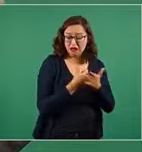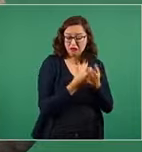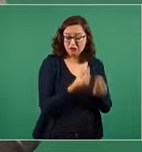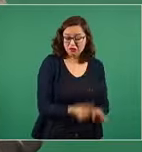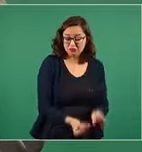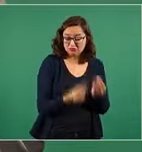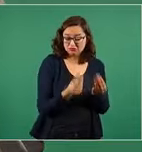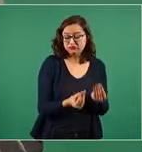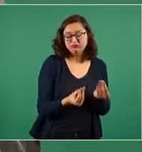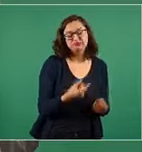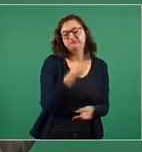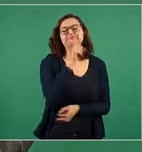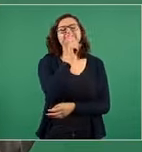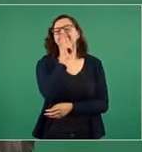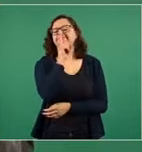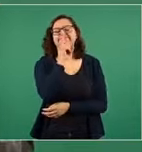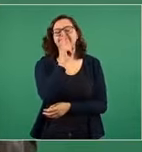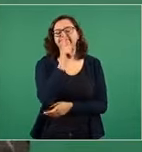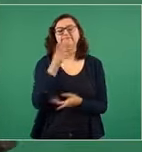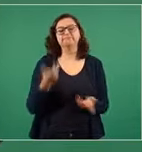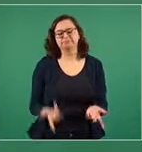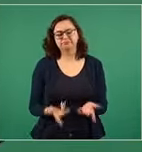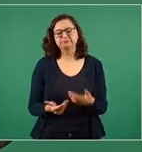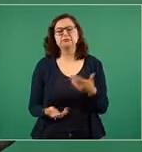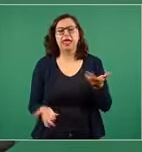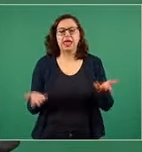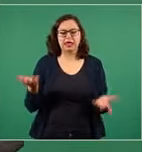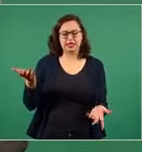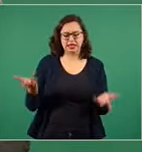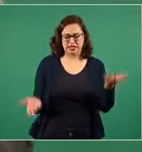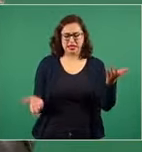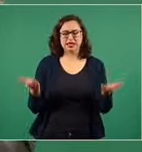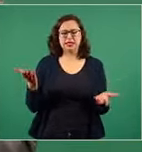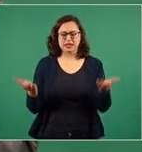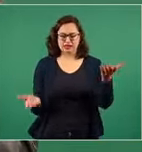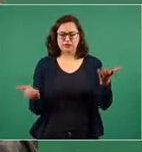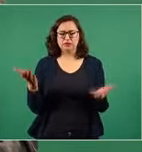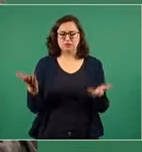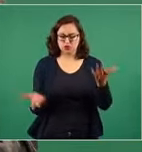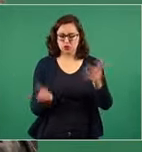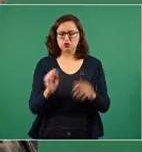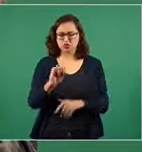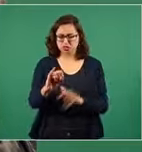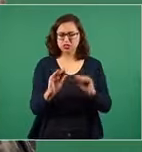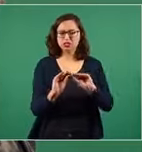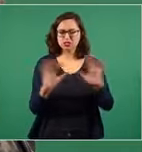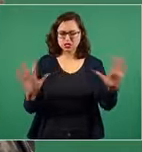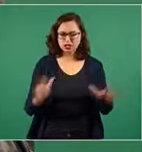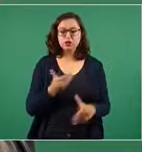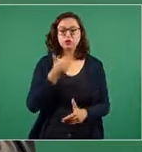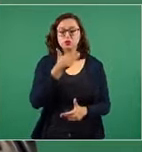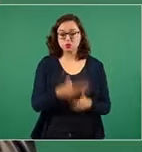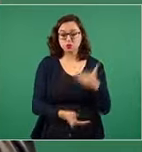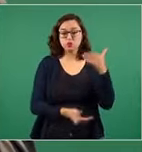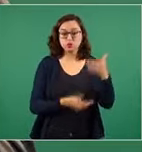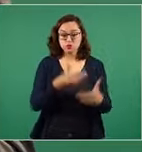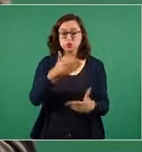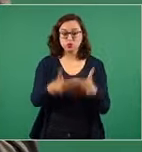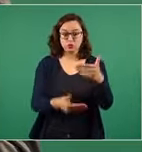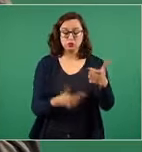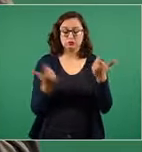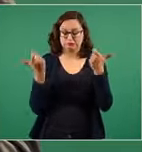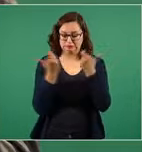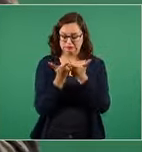claro, se está avanzando en lo material y vamos a salir de la crisis